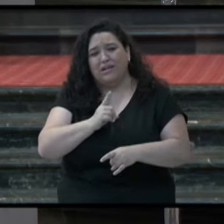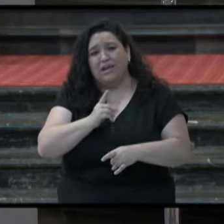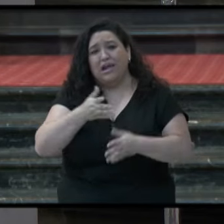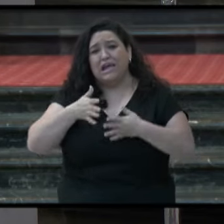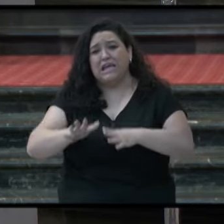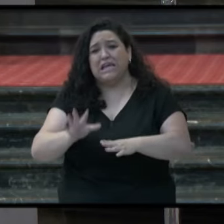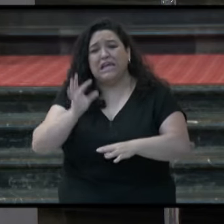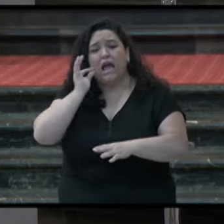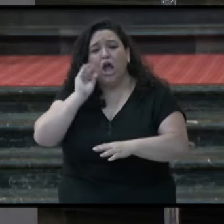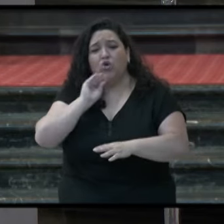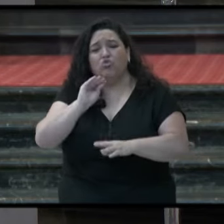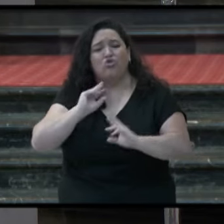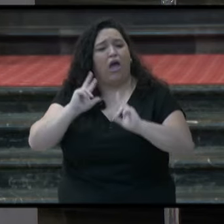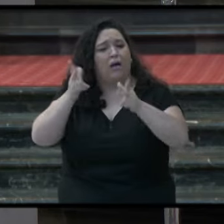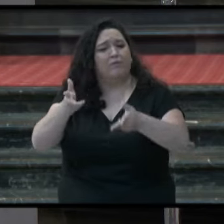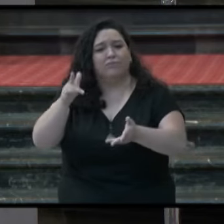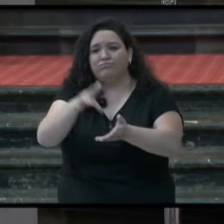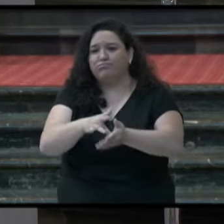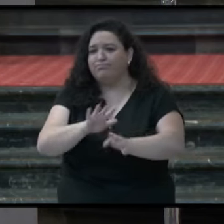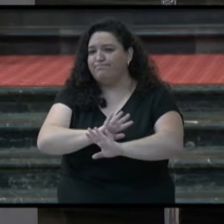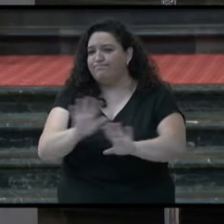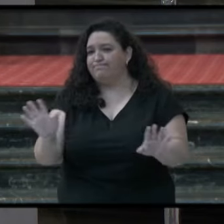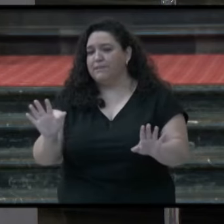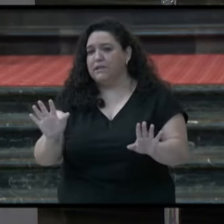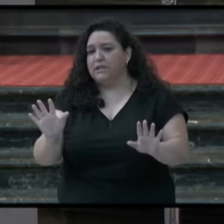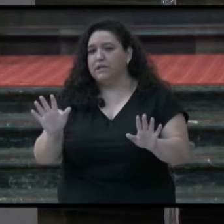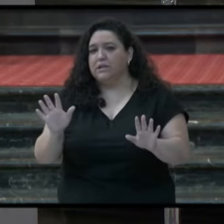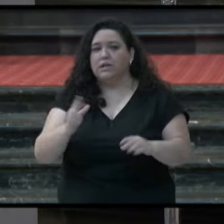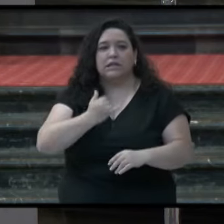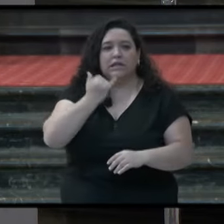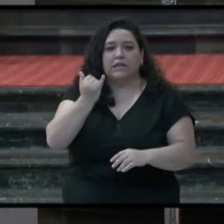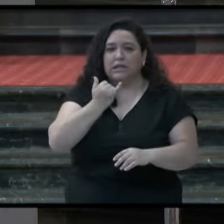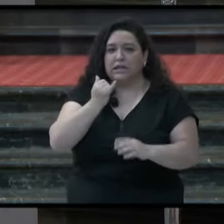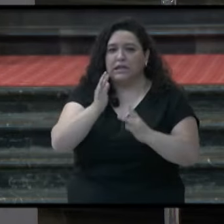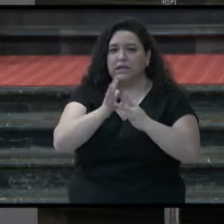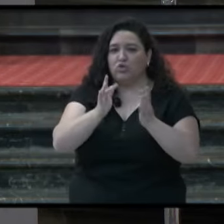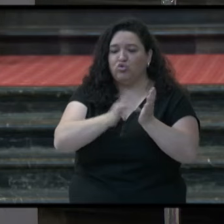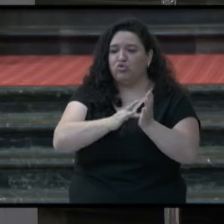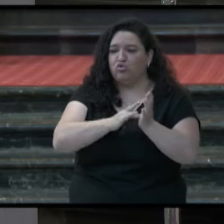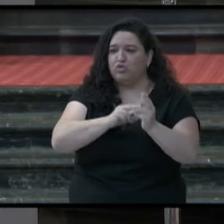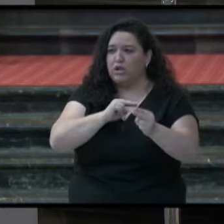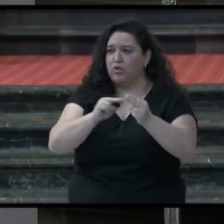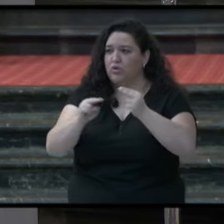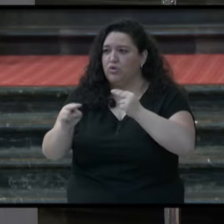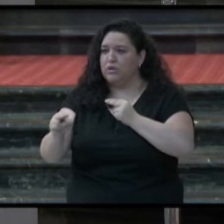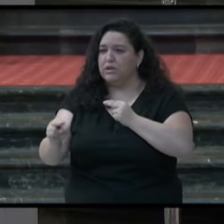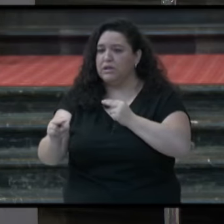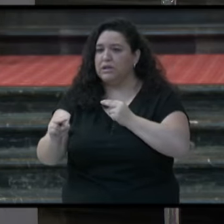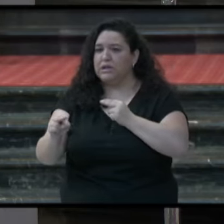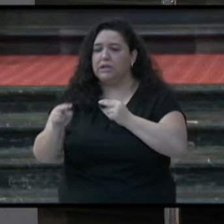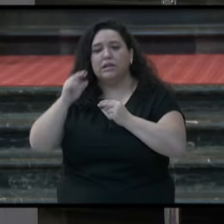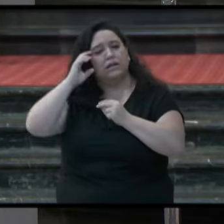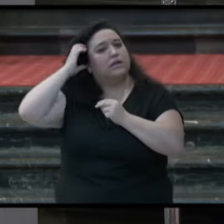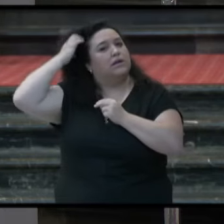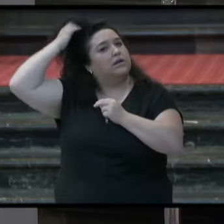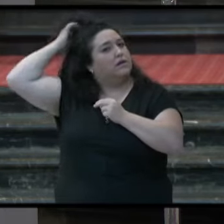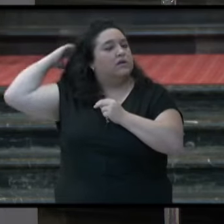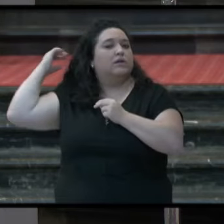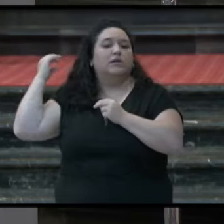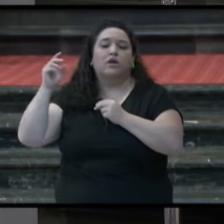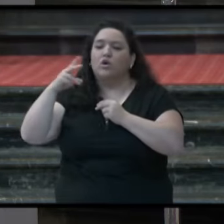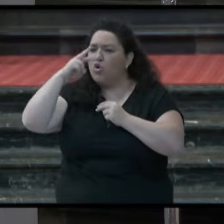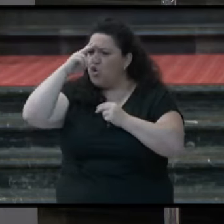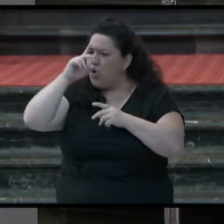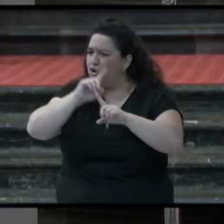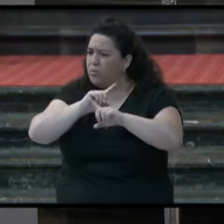hija ha muerto. Y Jesús dice, pues así Dios se lucirá más, no